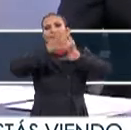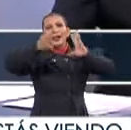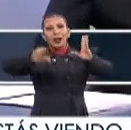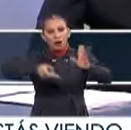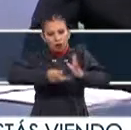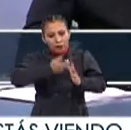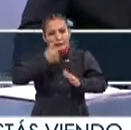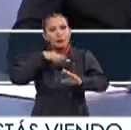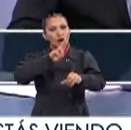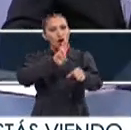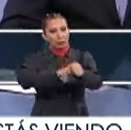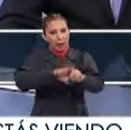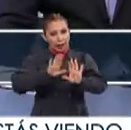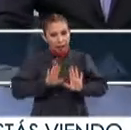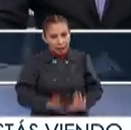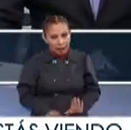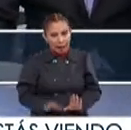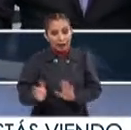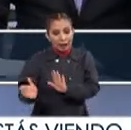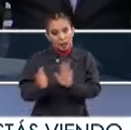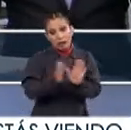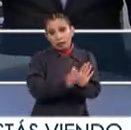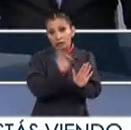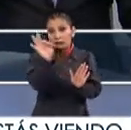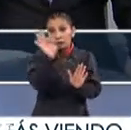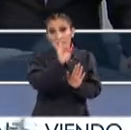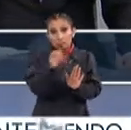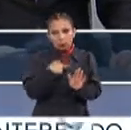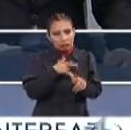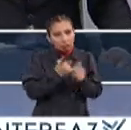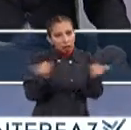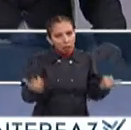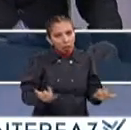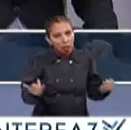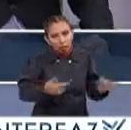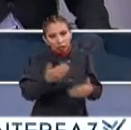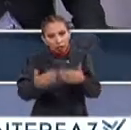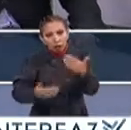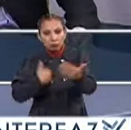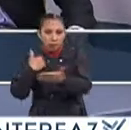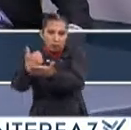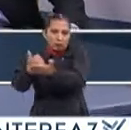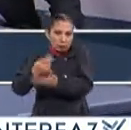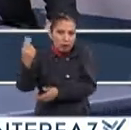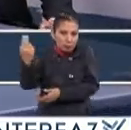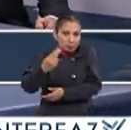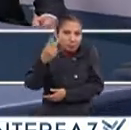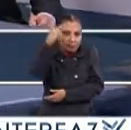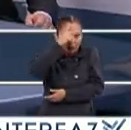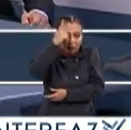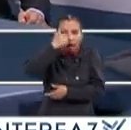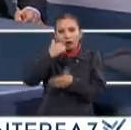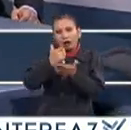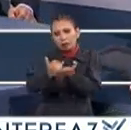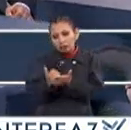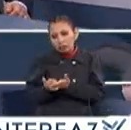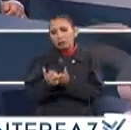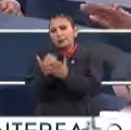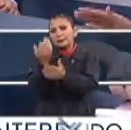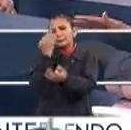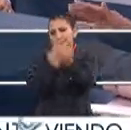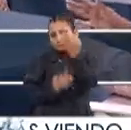regresar poco a poco la normalidad Y bueno, si no regresa a la normalidad, pues el que yo pida ayuda El que solicite un apoyo